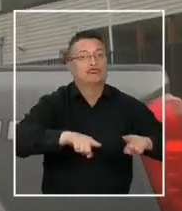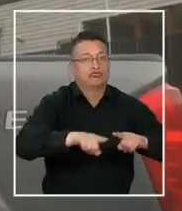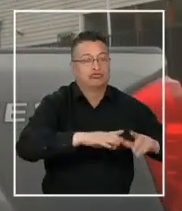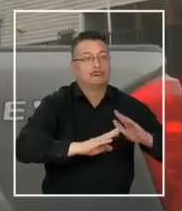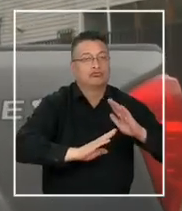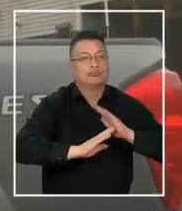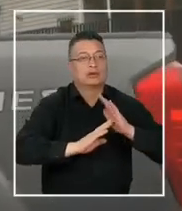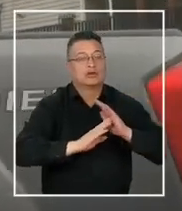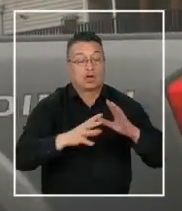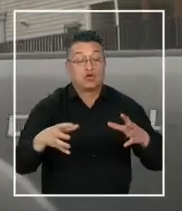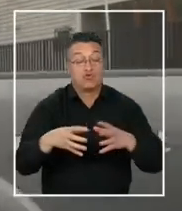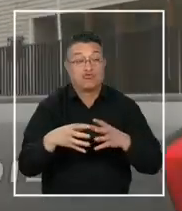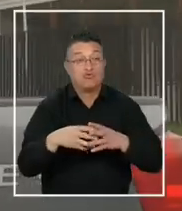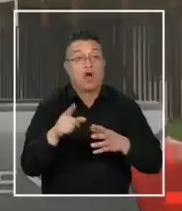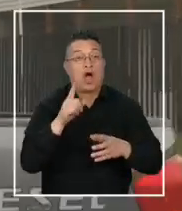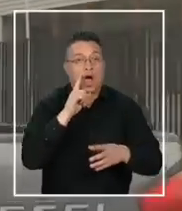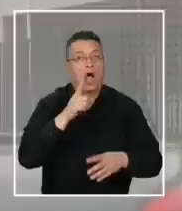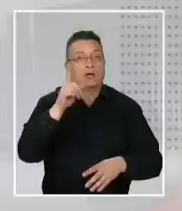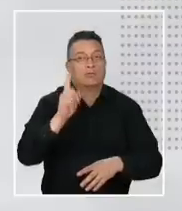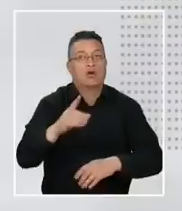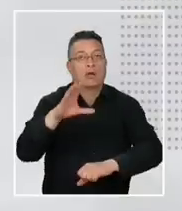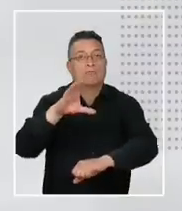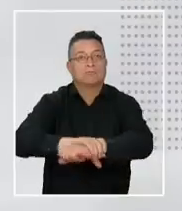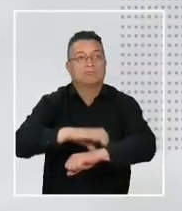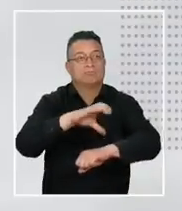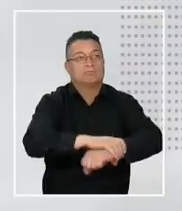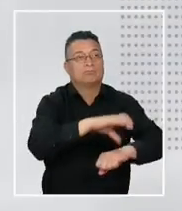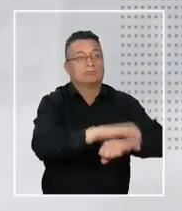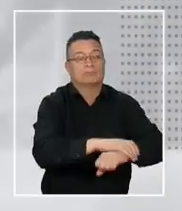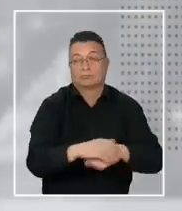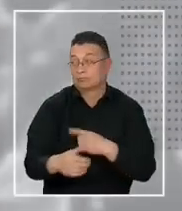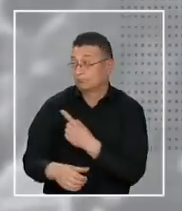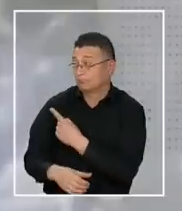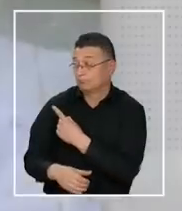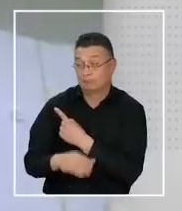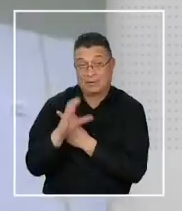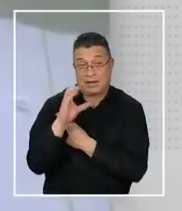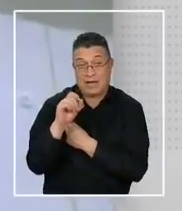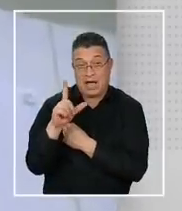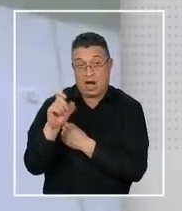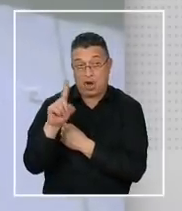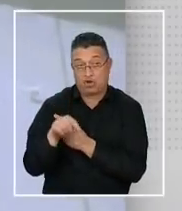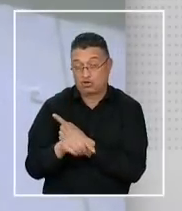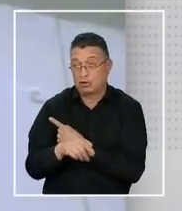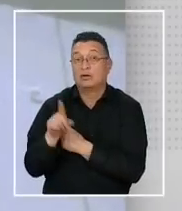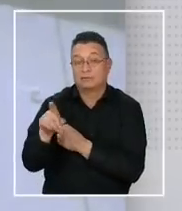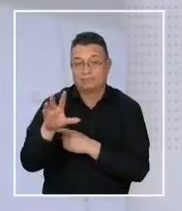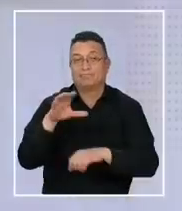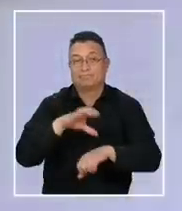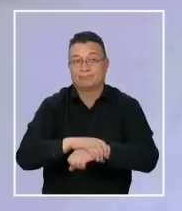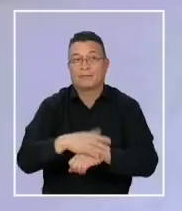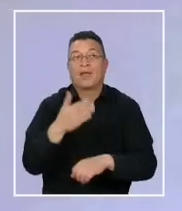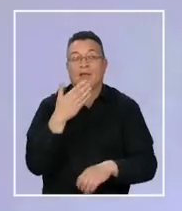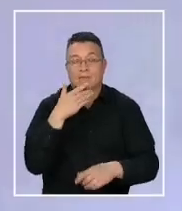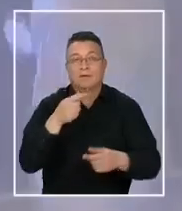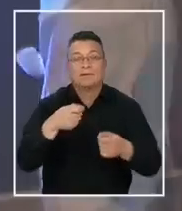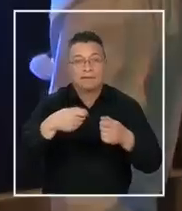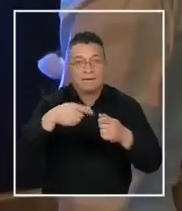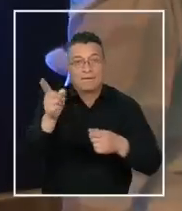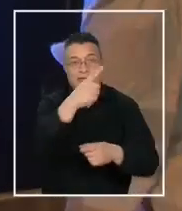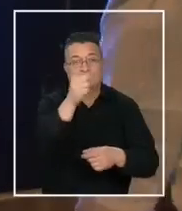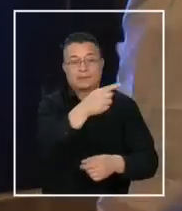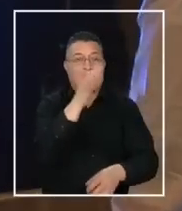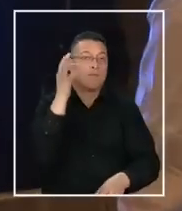miembros de esta banda que cuentan con órdenes de detención, como Carlitos Naik, buscado por esta causa relacionada a la trata de mujeres